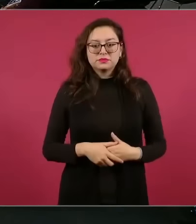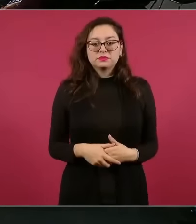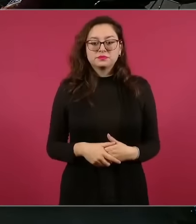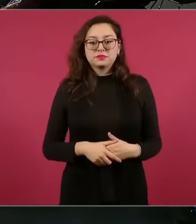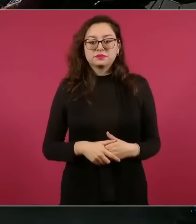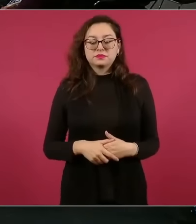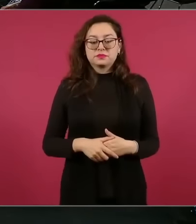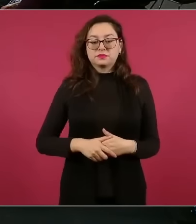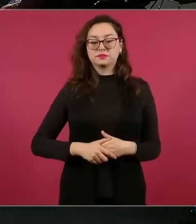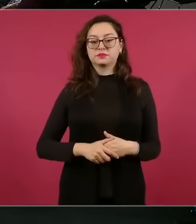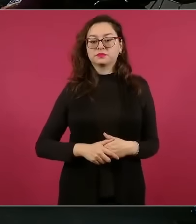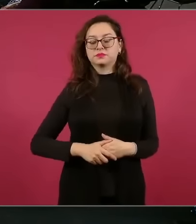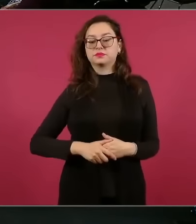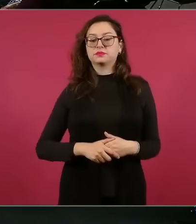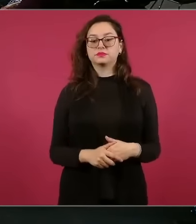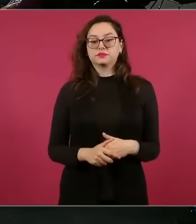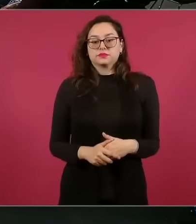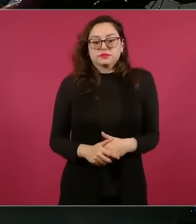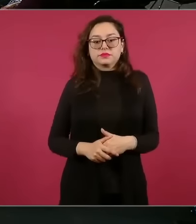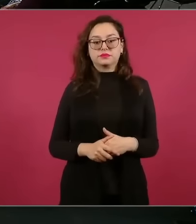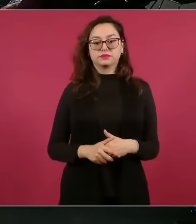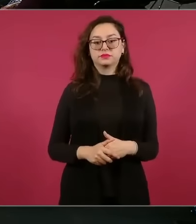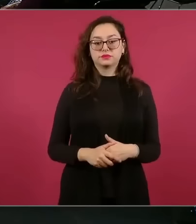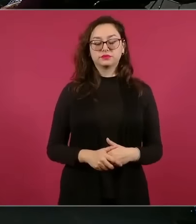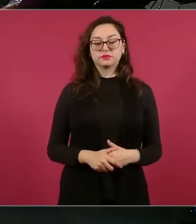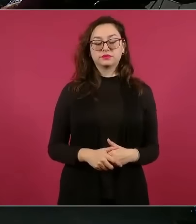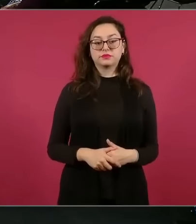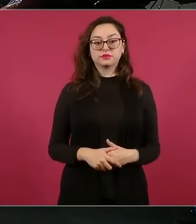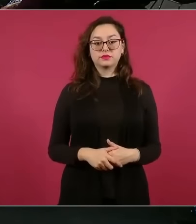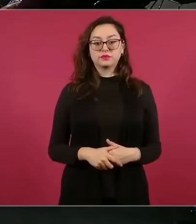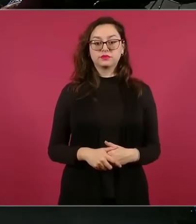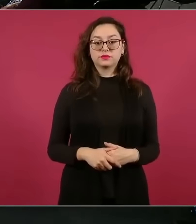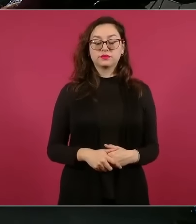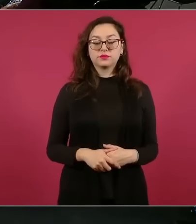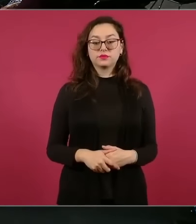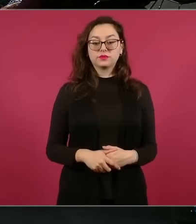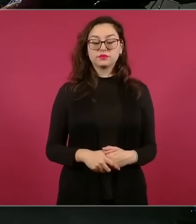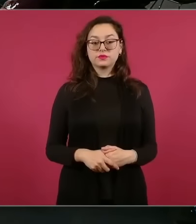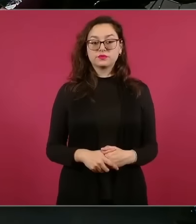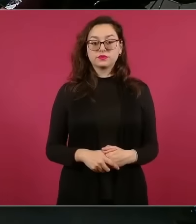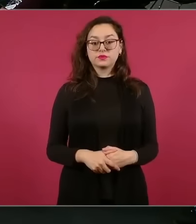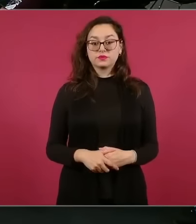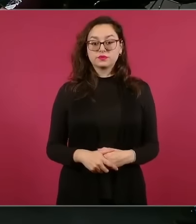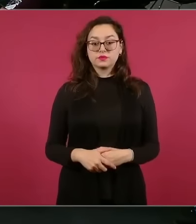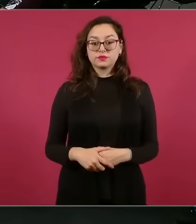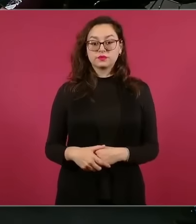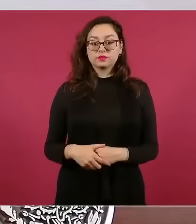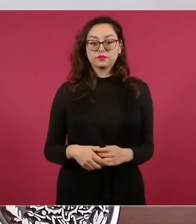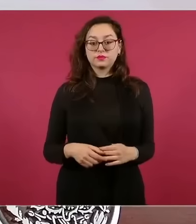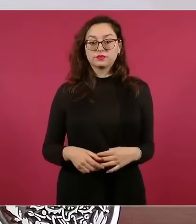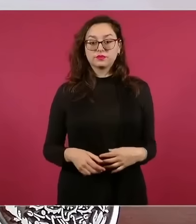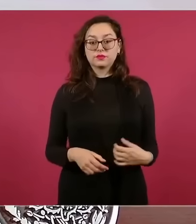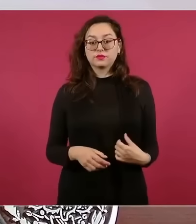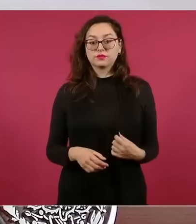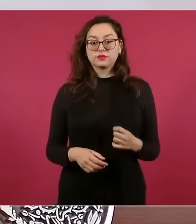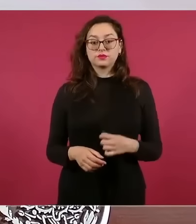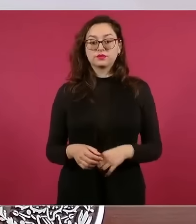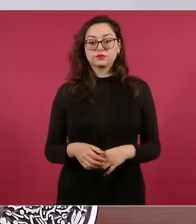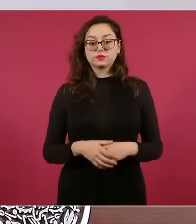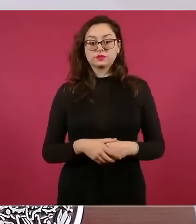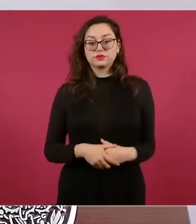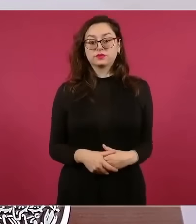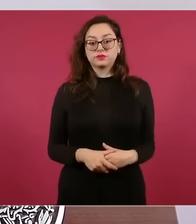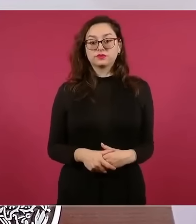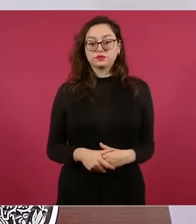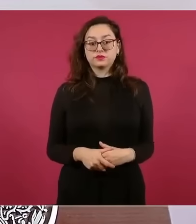En general, esos son los datos del estudio. Pero es posible que